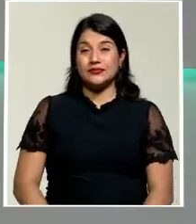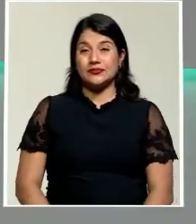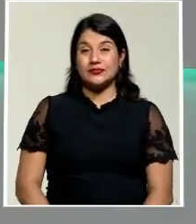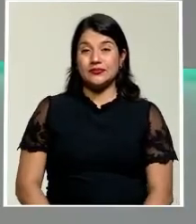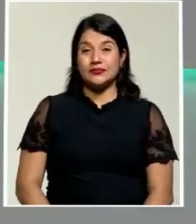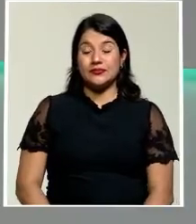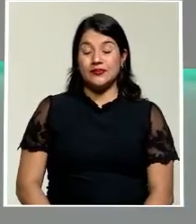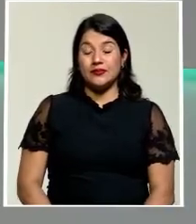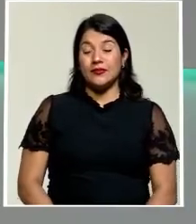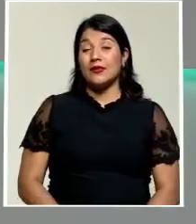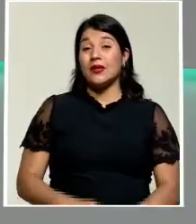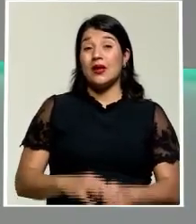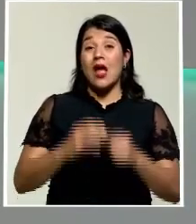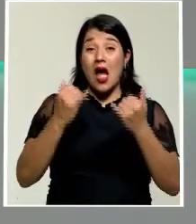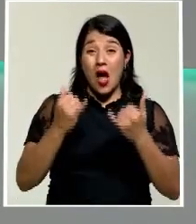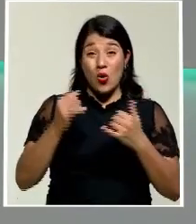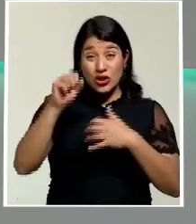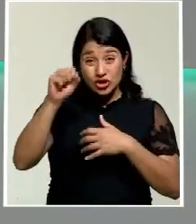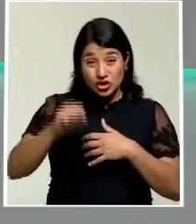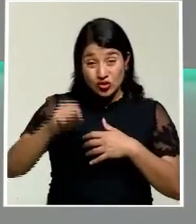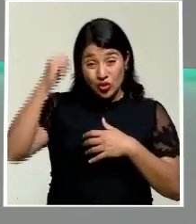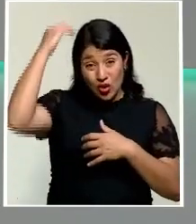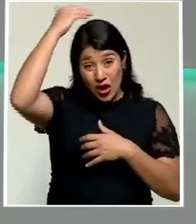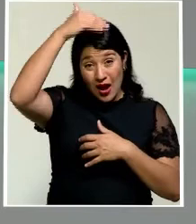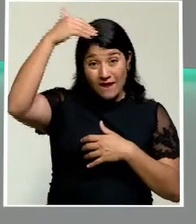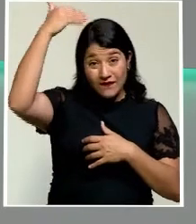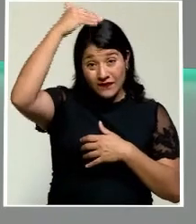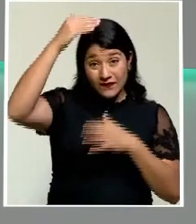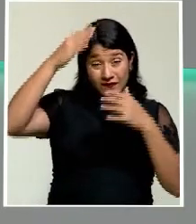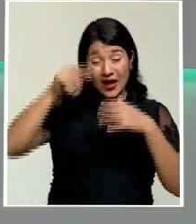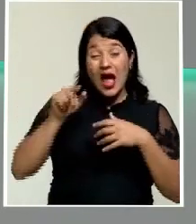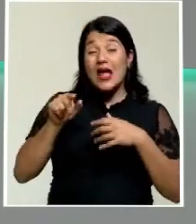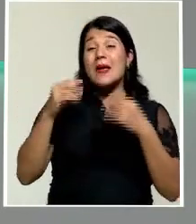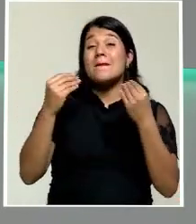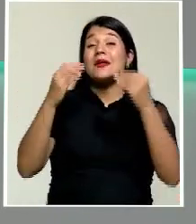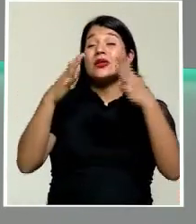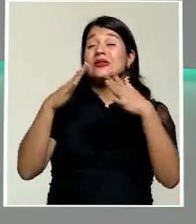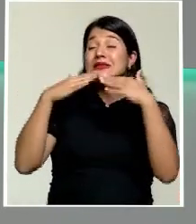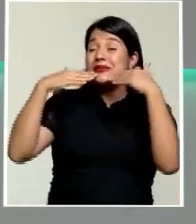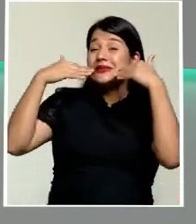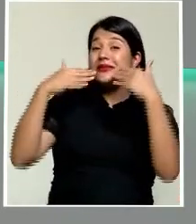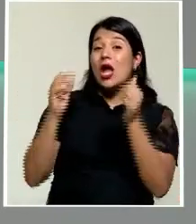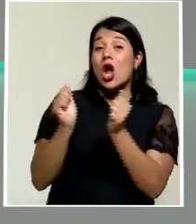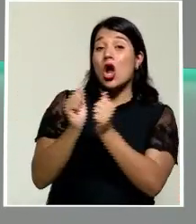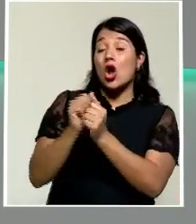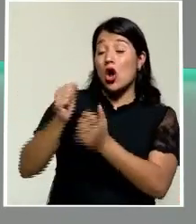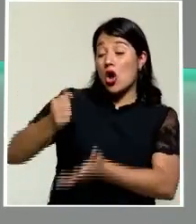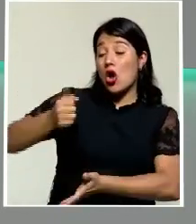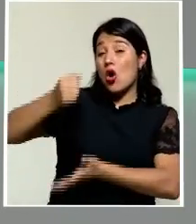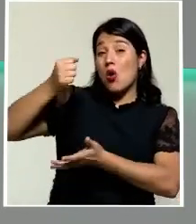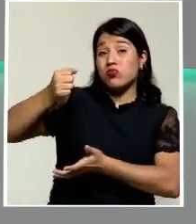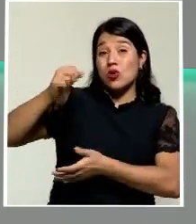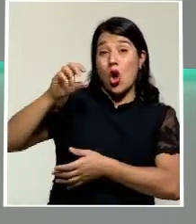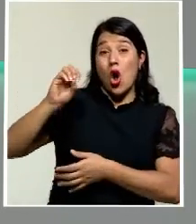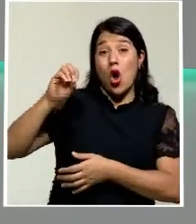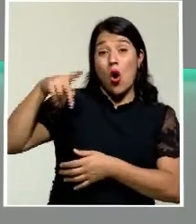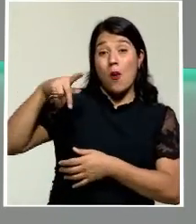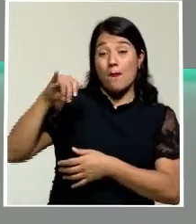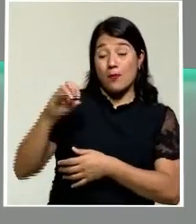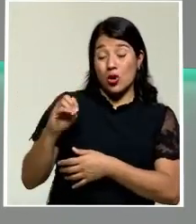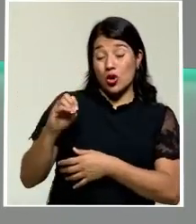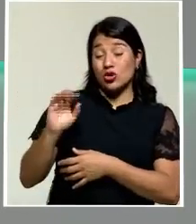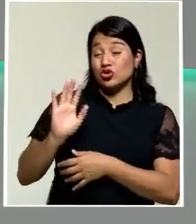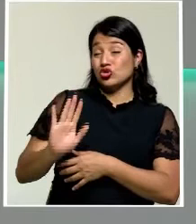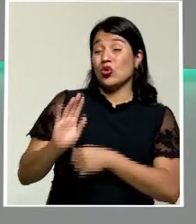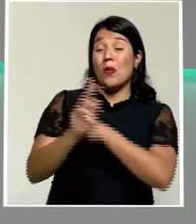En un mercado del sur de Afganistán, los vendedores sonríen al lado de sus sacos de opio, mientras que el país se hunde